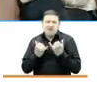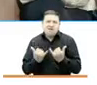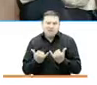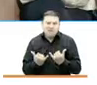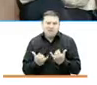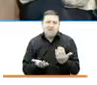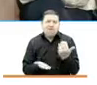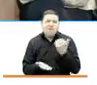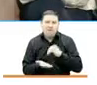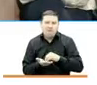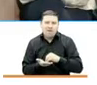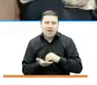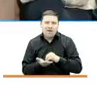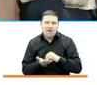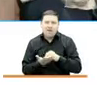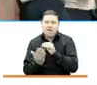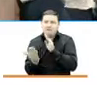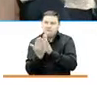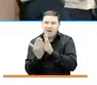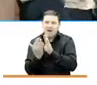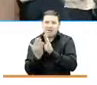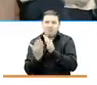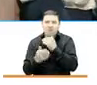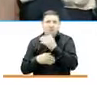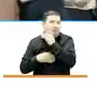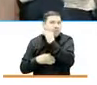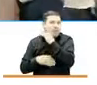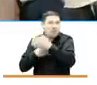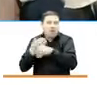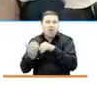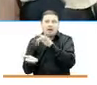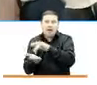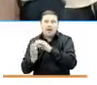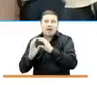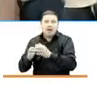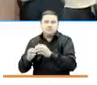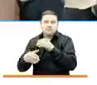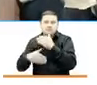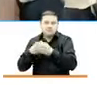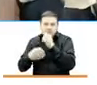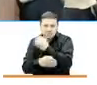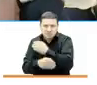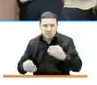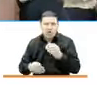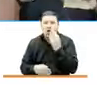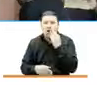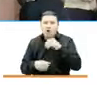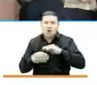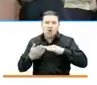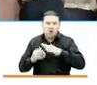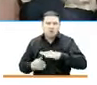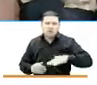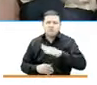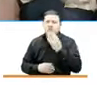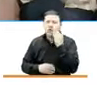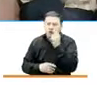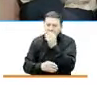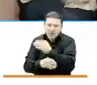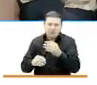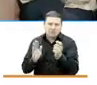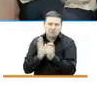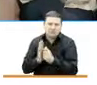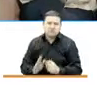volviendo a la presidencialidad, que los niños y niñas están volviendo a los centros de desarrollo infantil, a los hogares comunitarios, a los hogares infantiles,